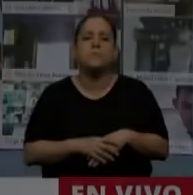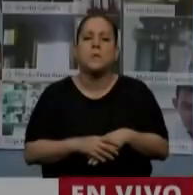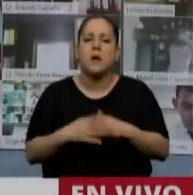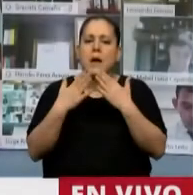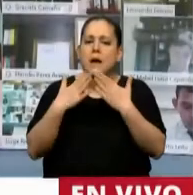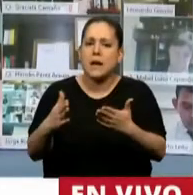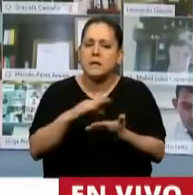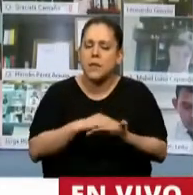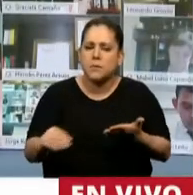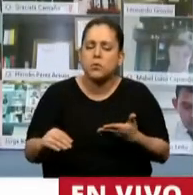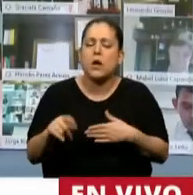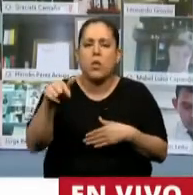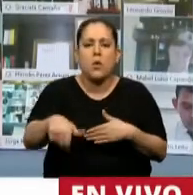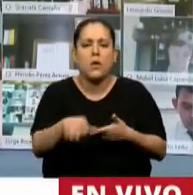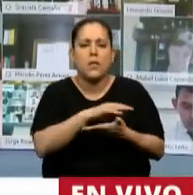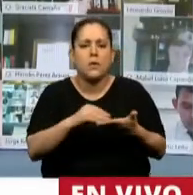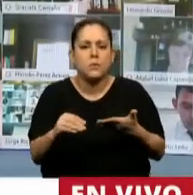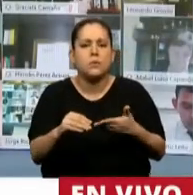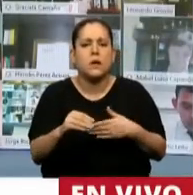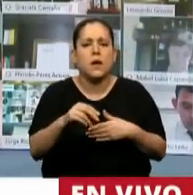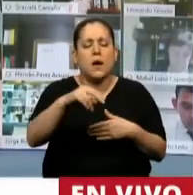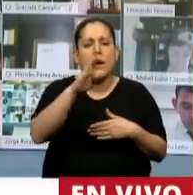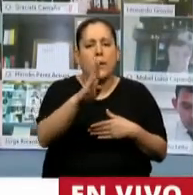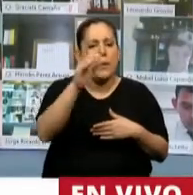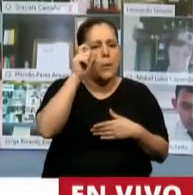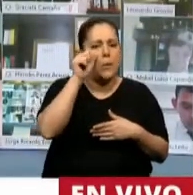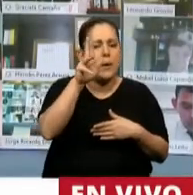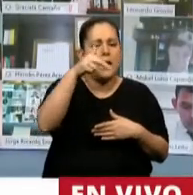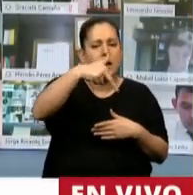Tiene la palabra la diputada Claudia Bernaza.